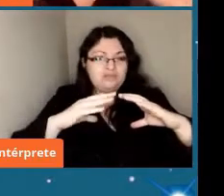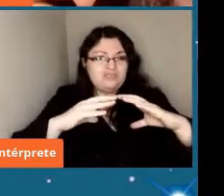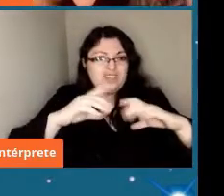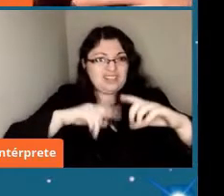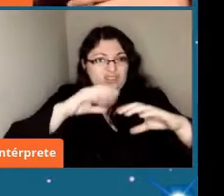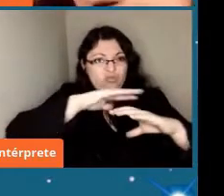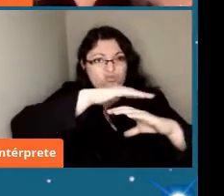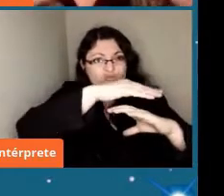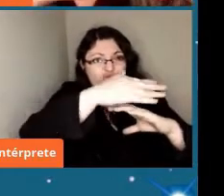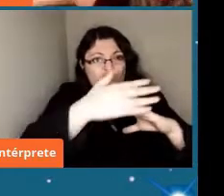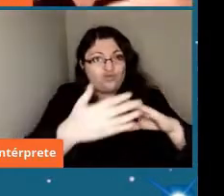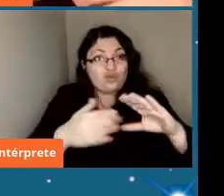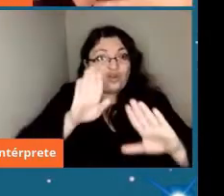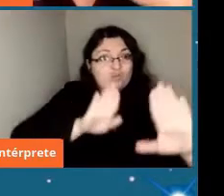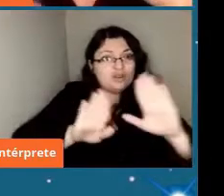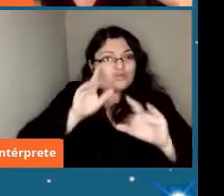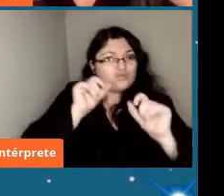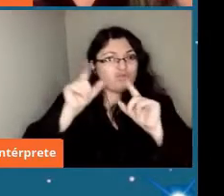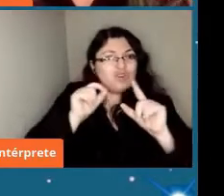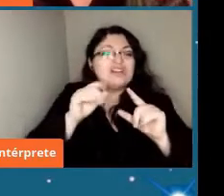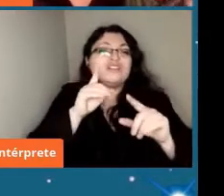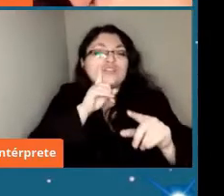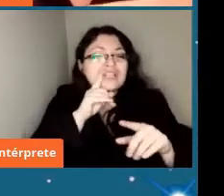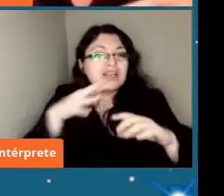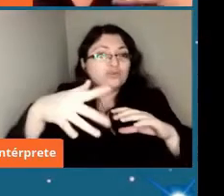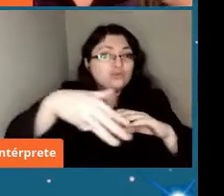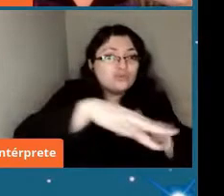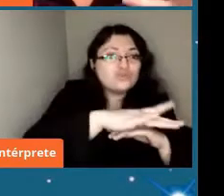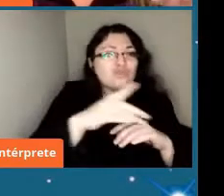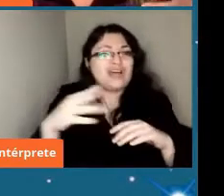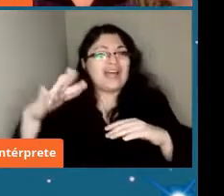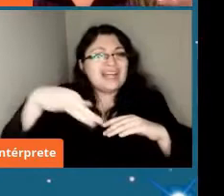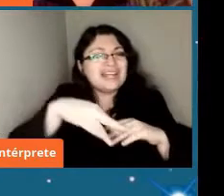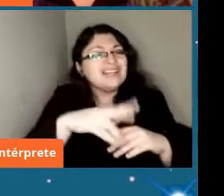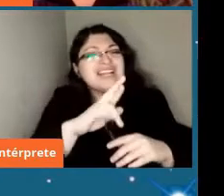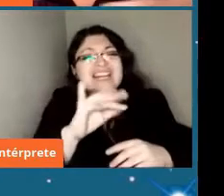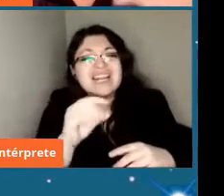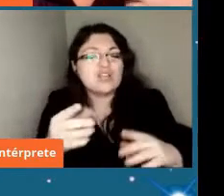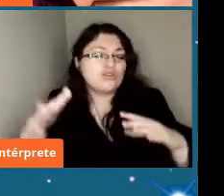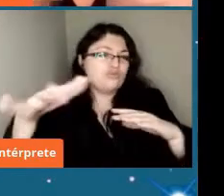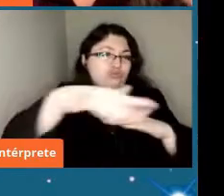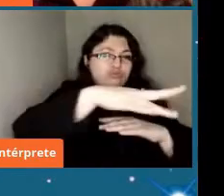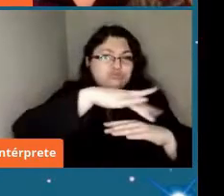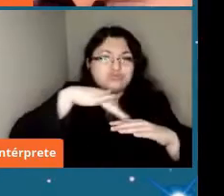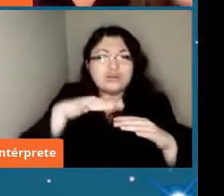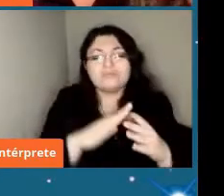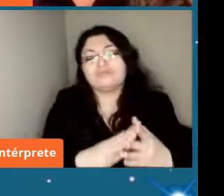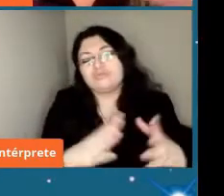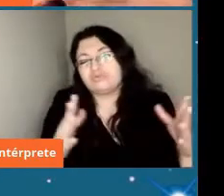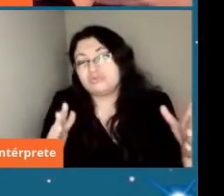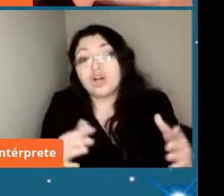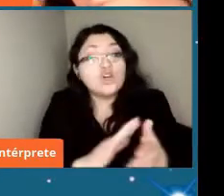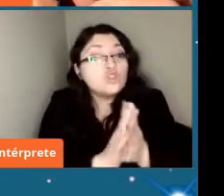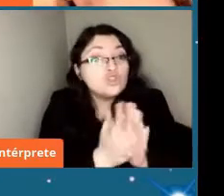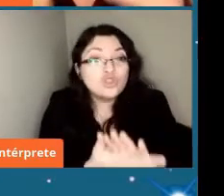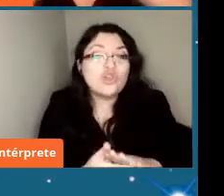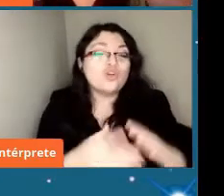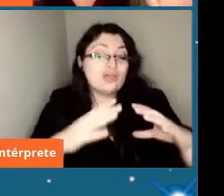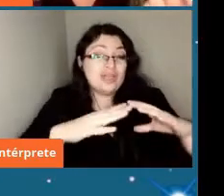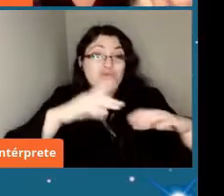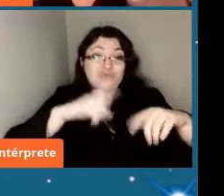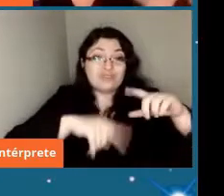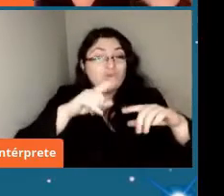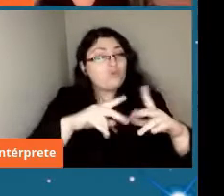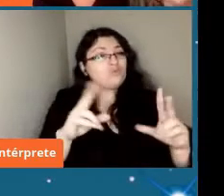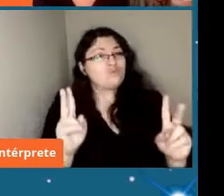sistema de océanos ríos etcétera o la hidrófera la atmósfera la litósfera está todo vivo es un planeta muy vivo